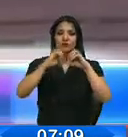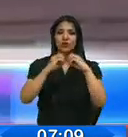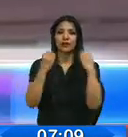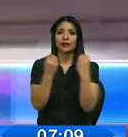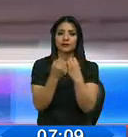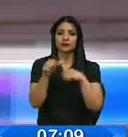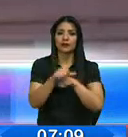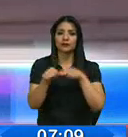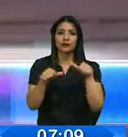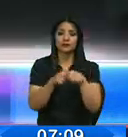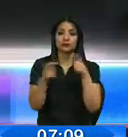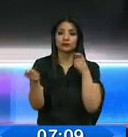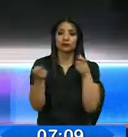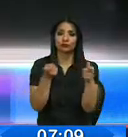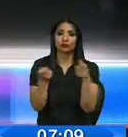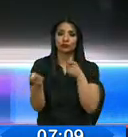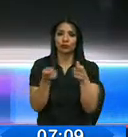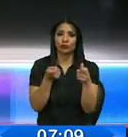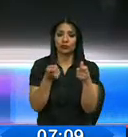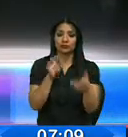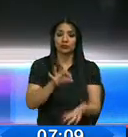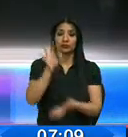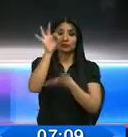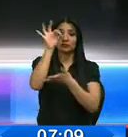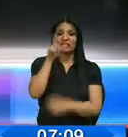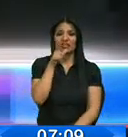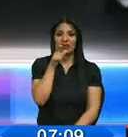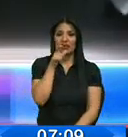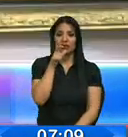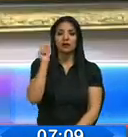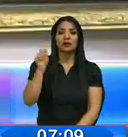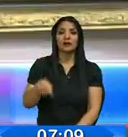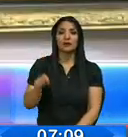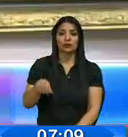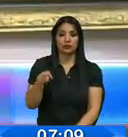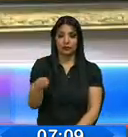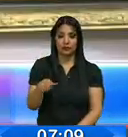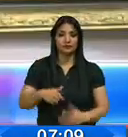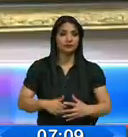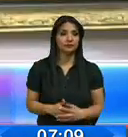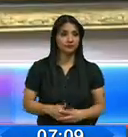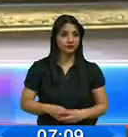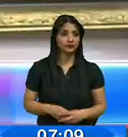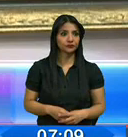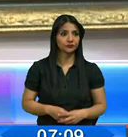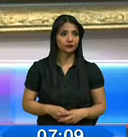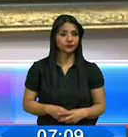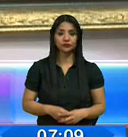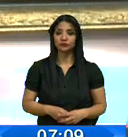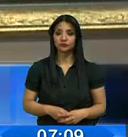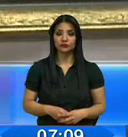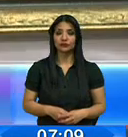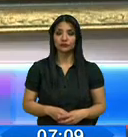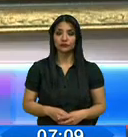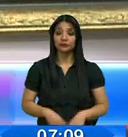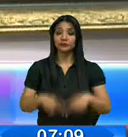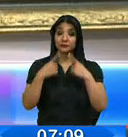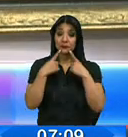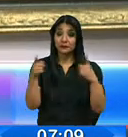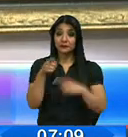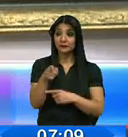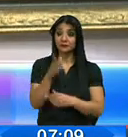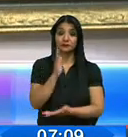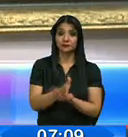Administrativo, que a su vez debe estar representado por el procurador. La declaratoria de nulidad